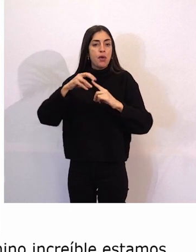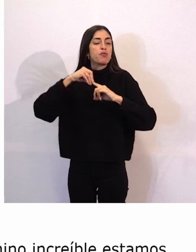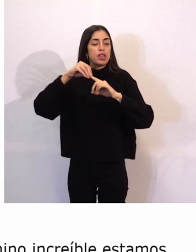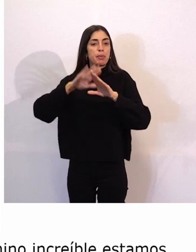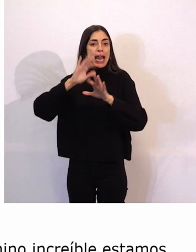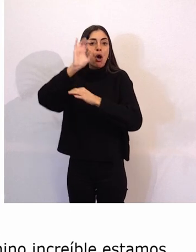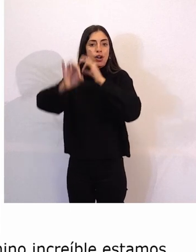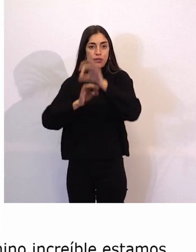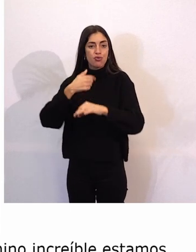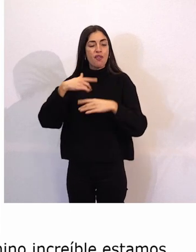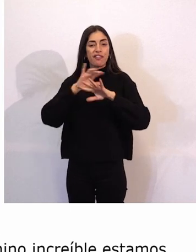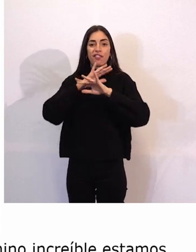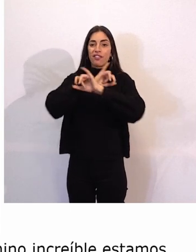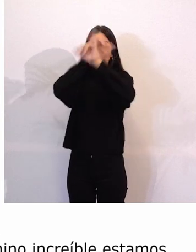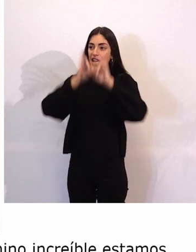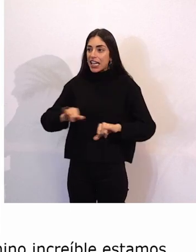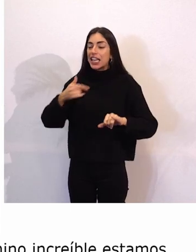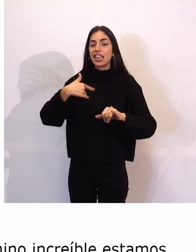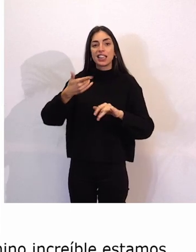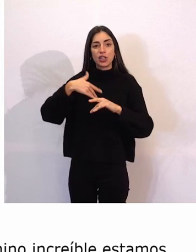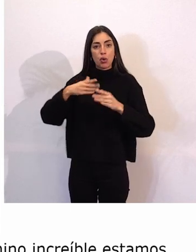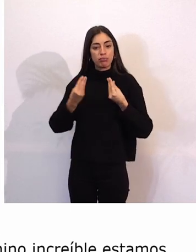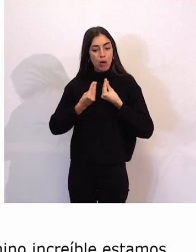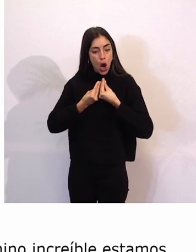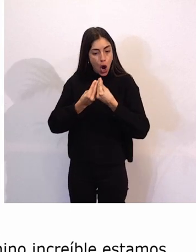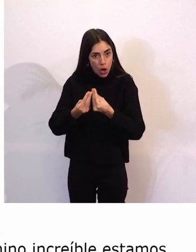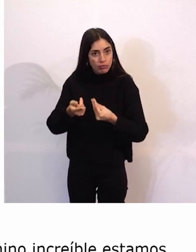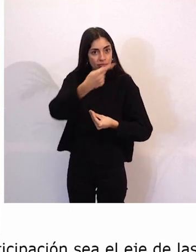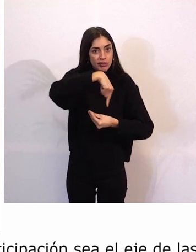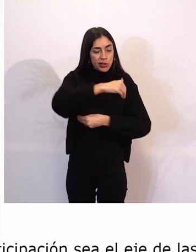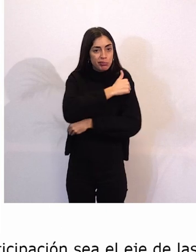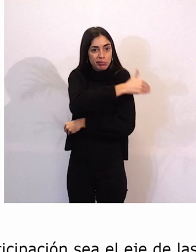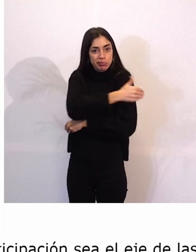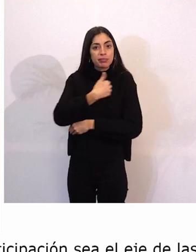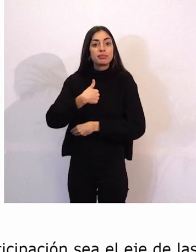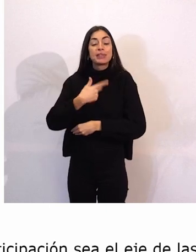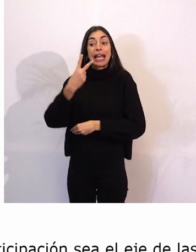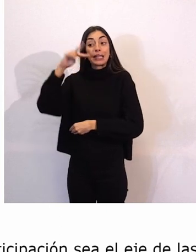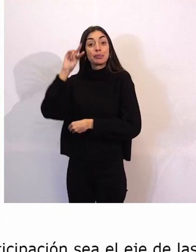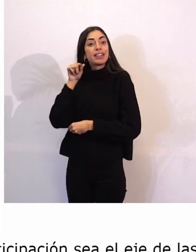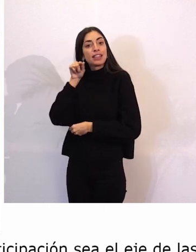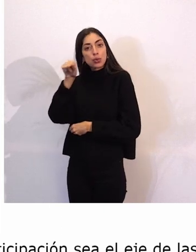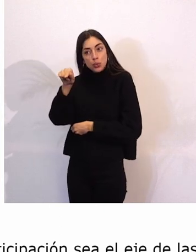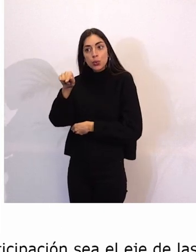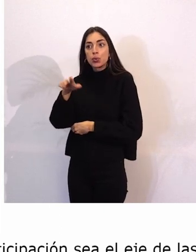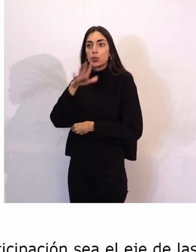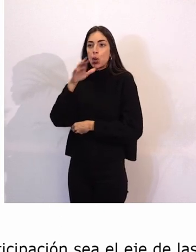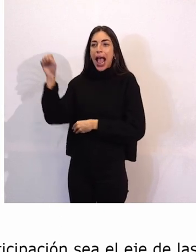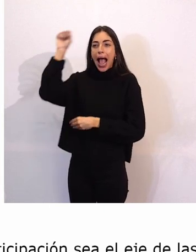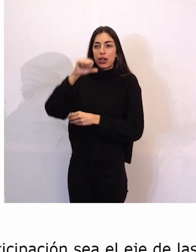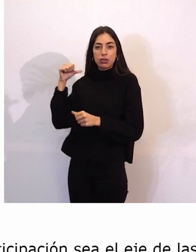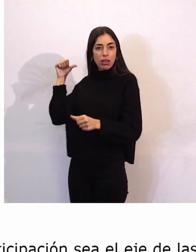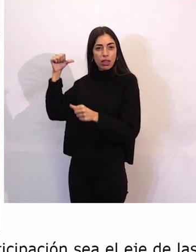me dejéis formar parte de este camino que estemos recorriendo. Por tu experiencia, por todos los años que llevas, Luis,